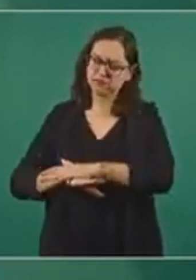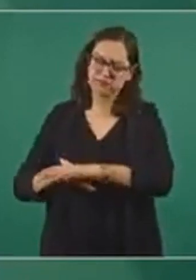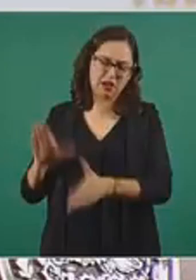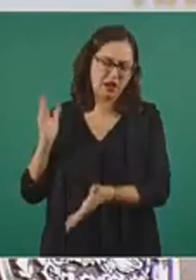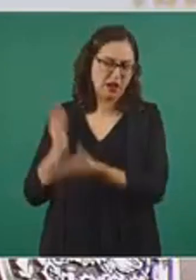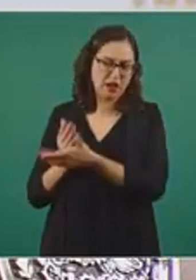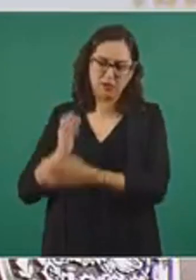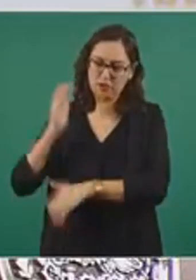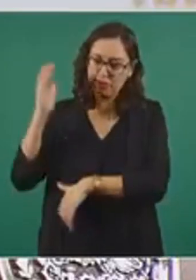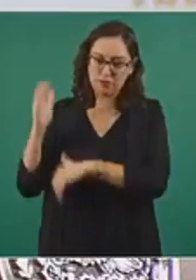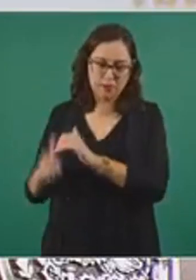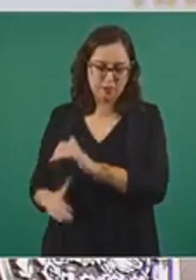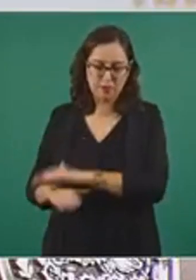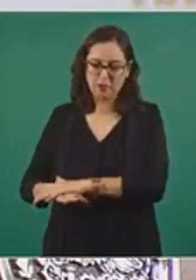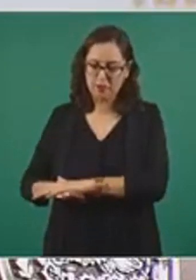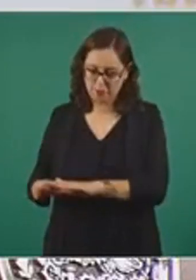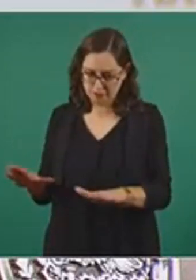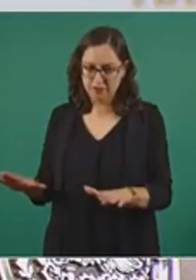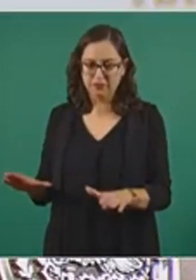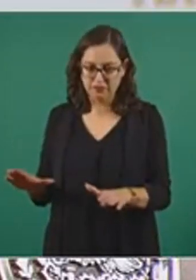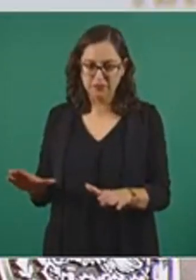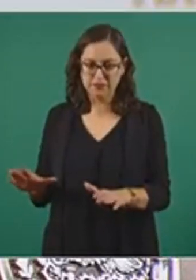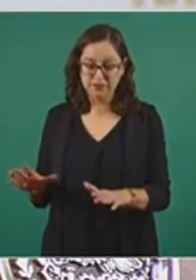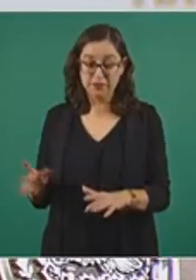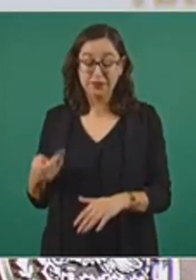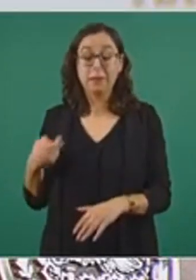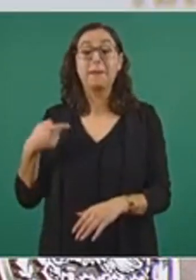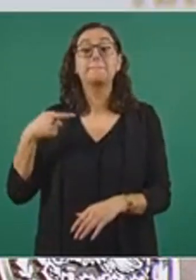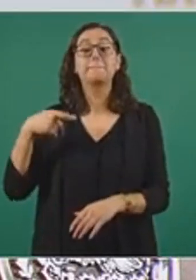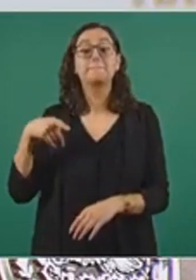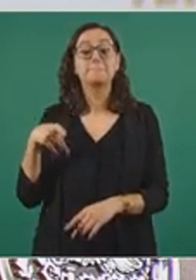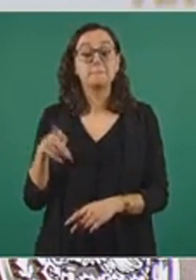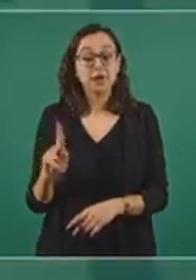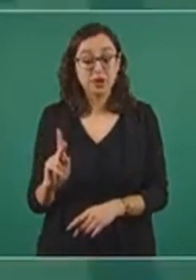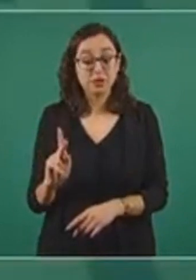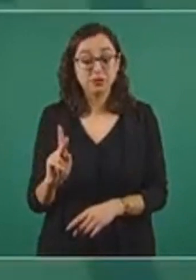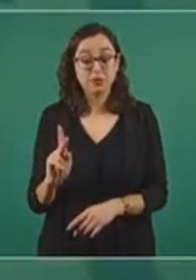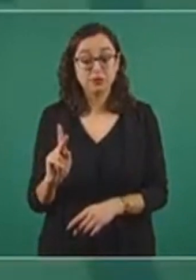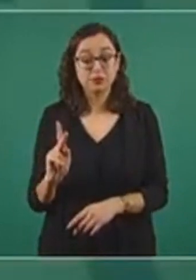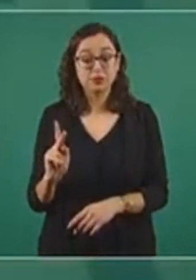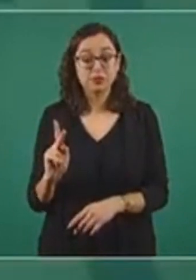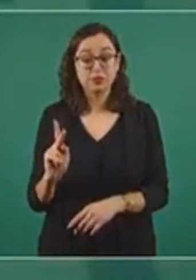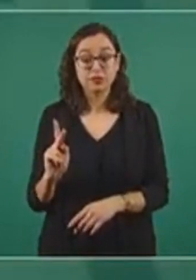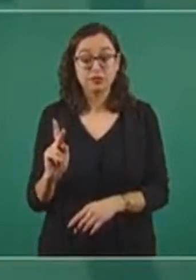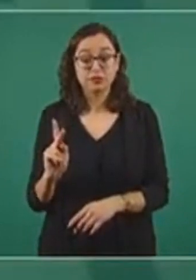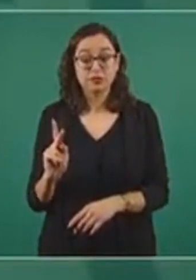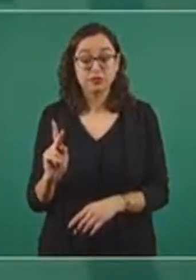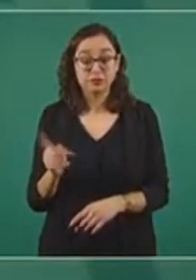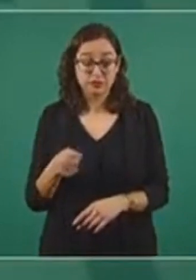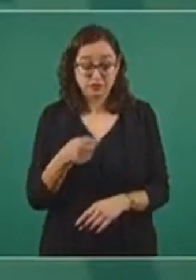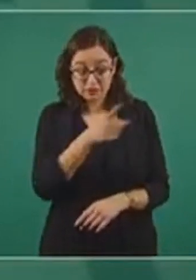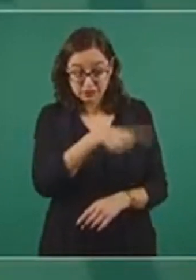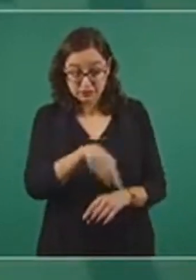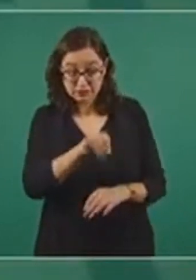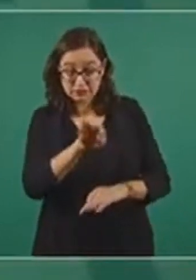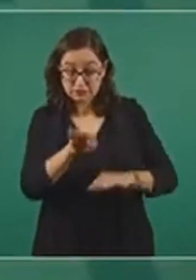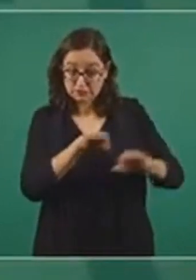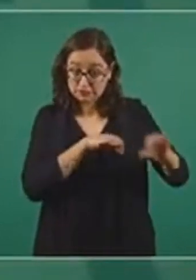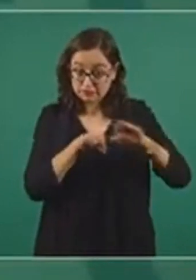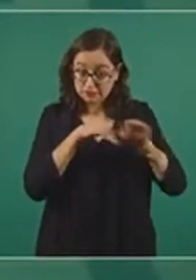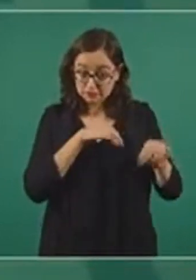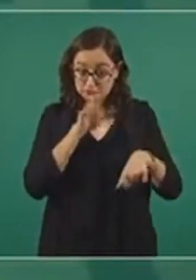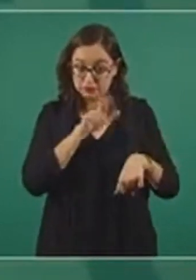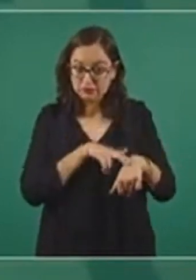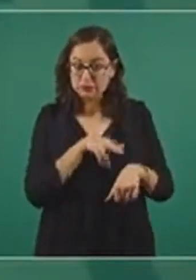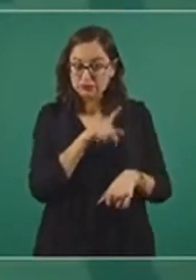permite, pero también, aunque se trate de trabajadores, todos